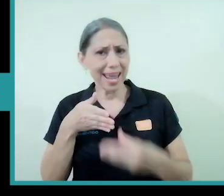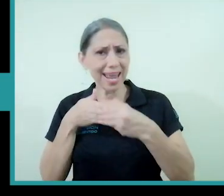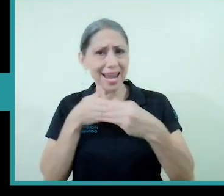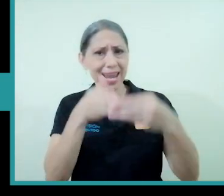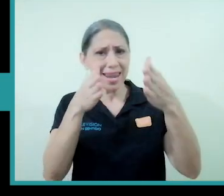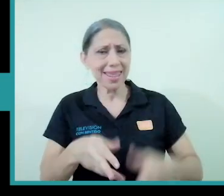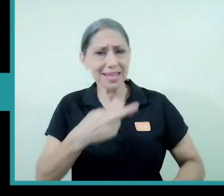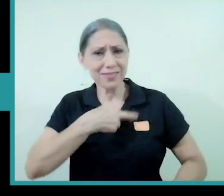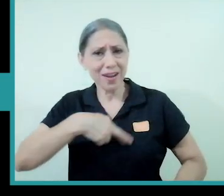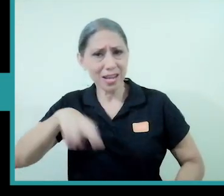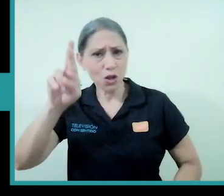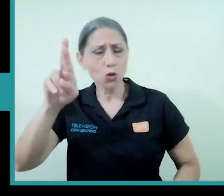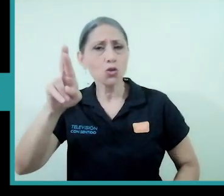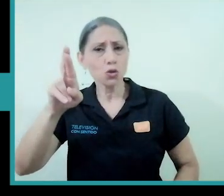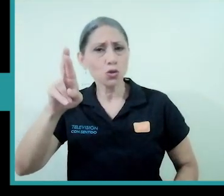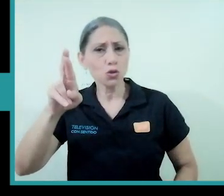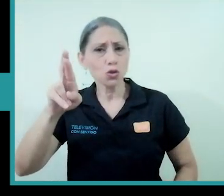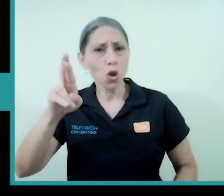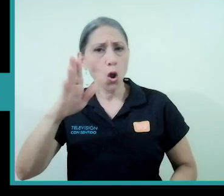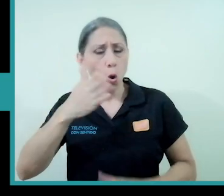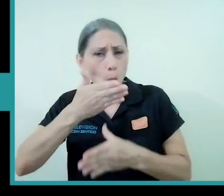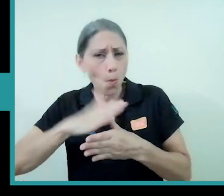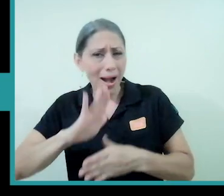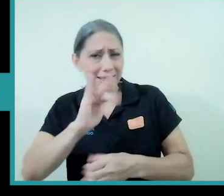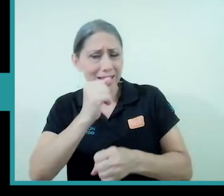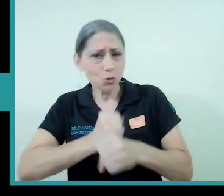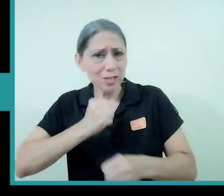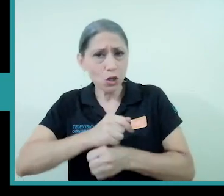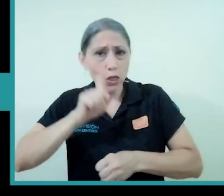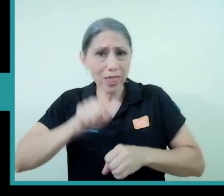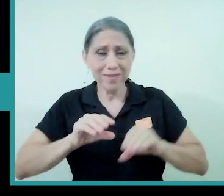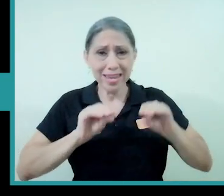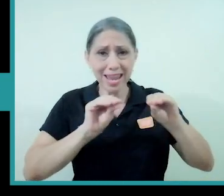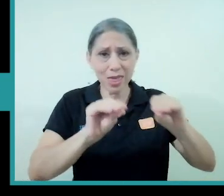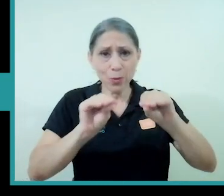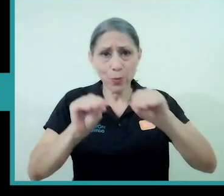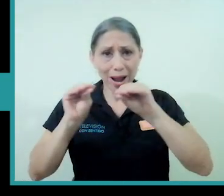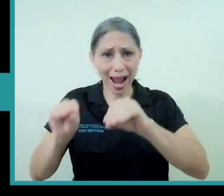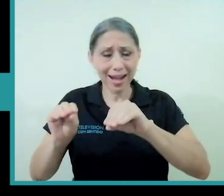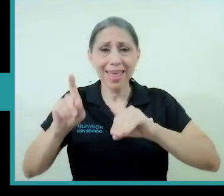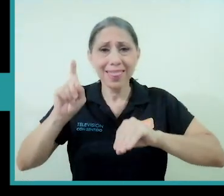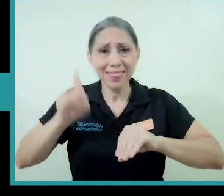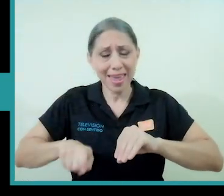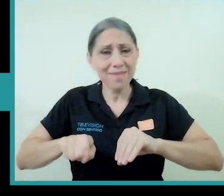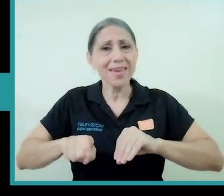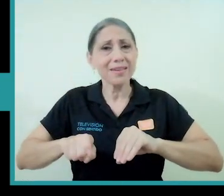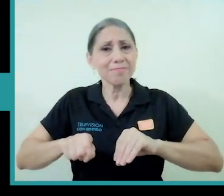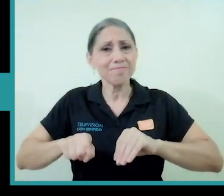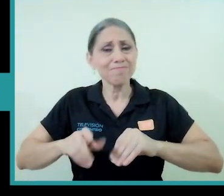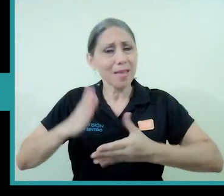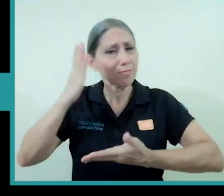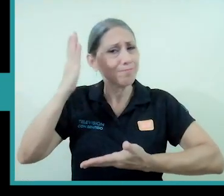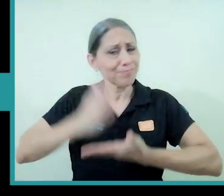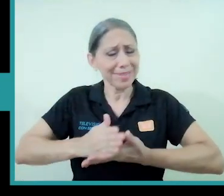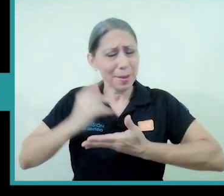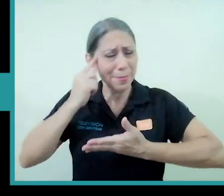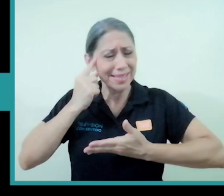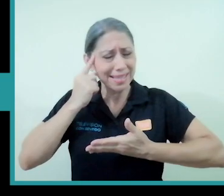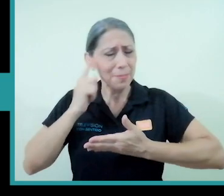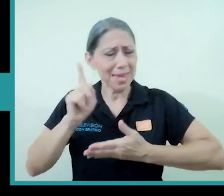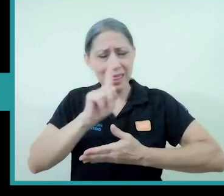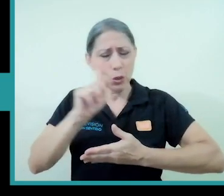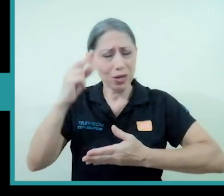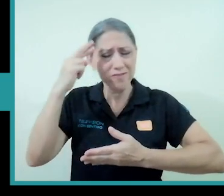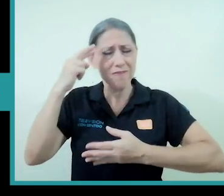están obligados como parte de su misión en educar en erradicar el pensamiento irracional